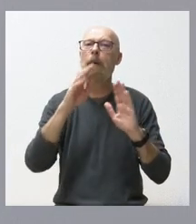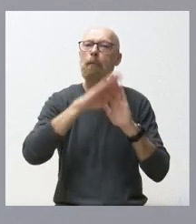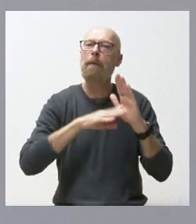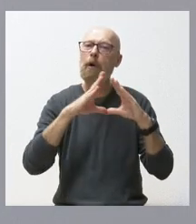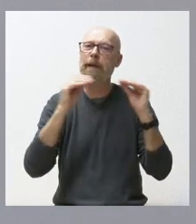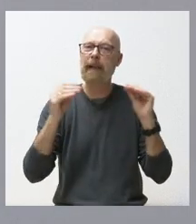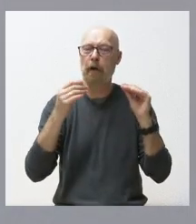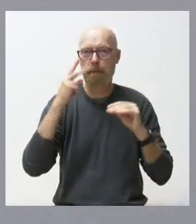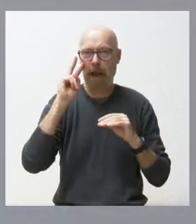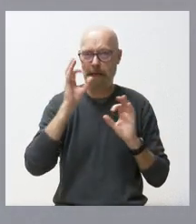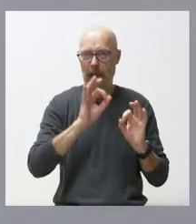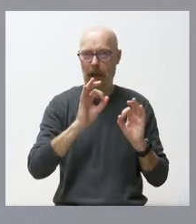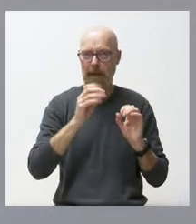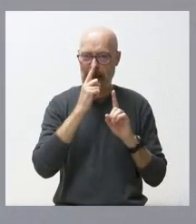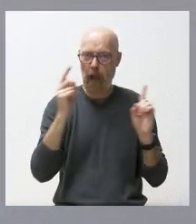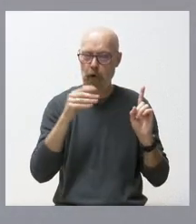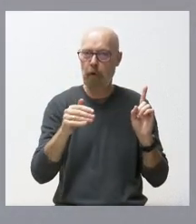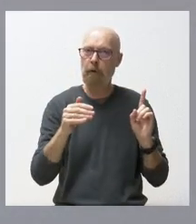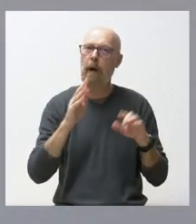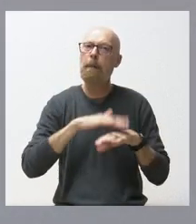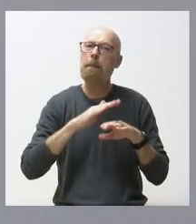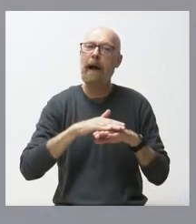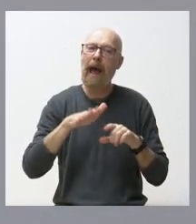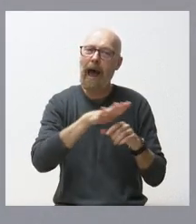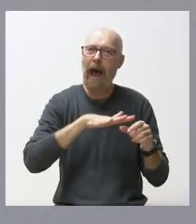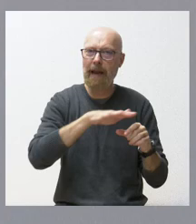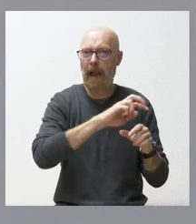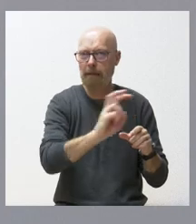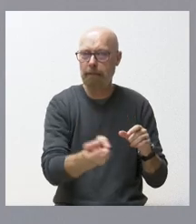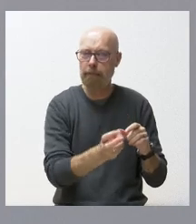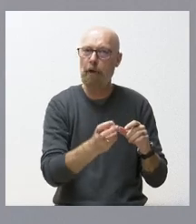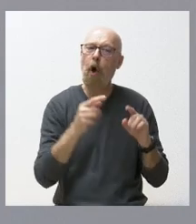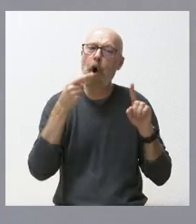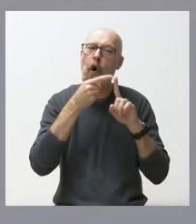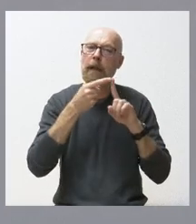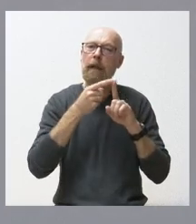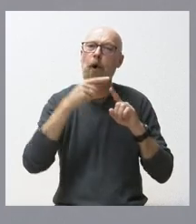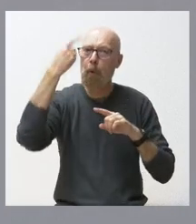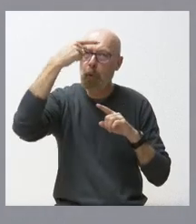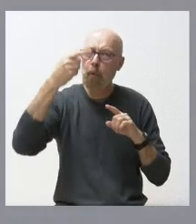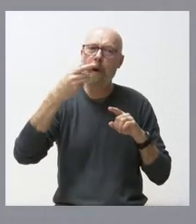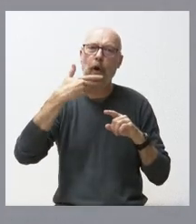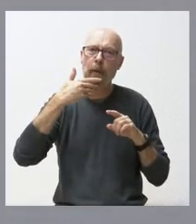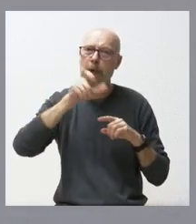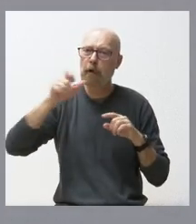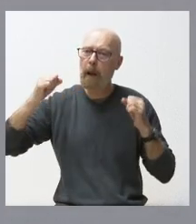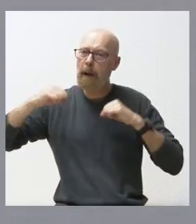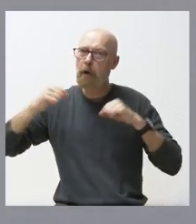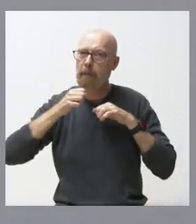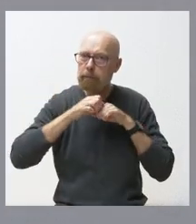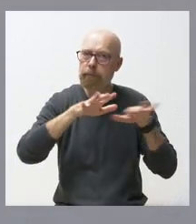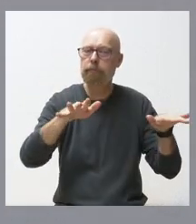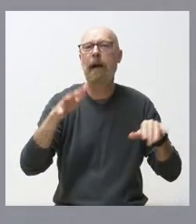curso. Está destinado a todas estas áreas y el objetivo es difundir la cultura y el conocimiento entre las personas mayores, así como fomentar un